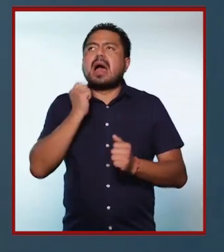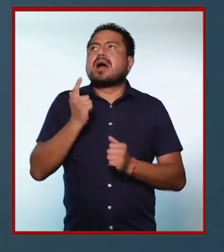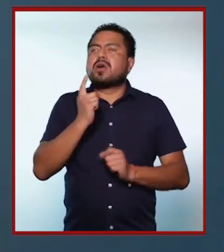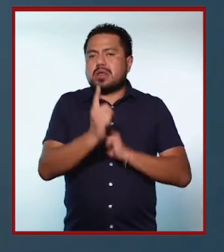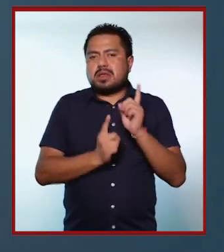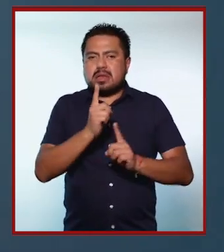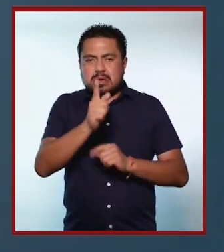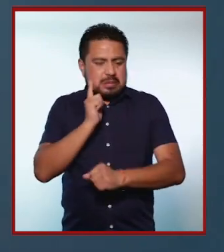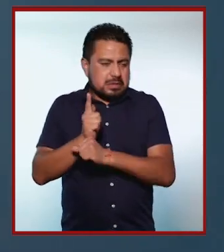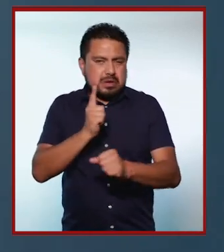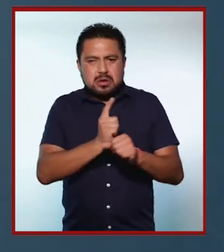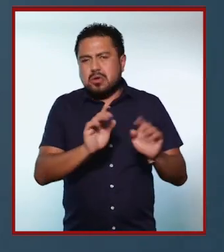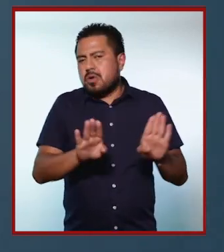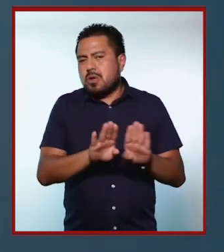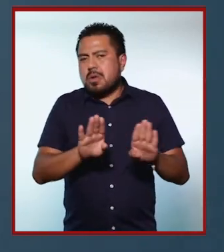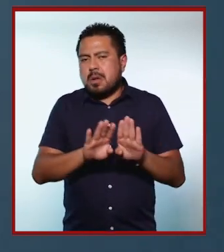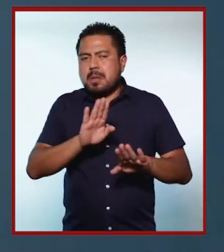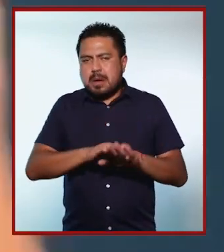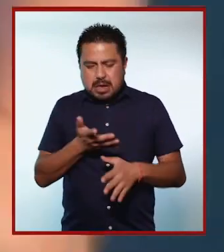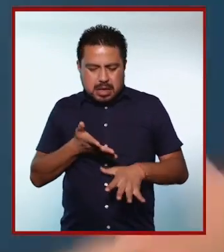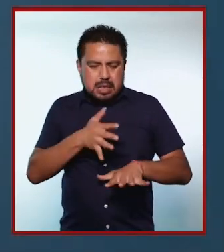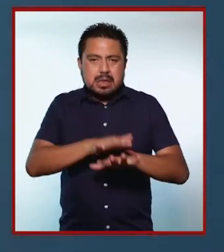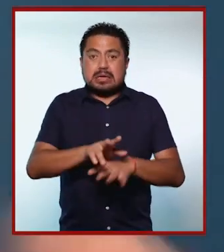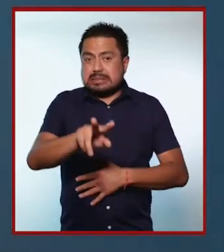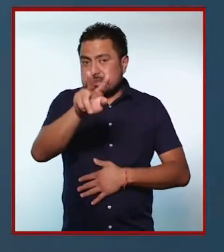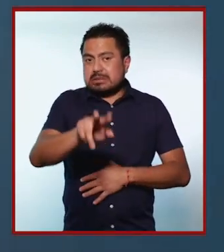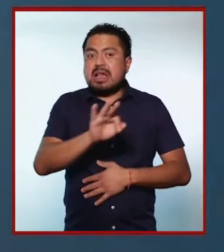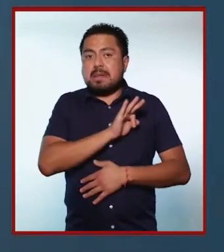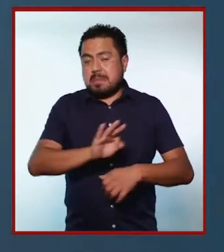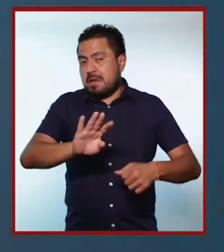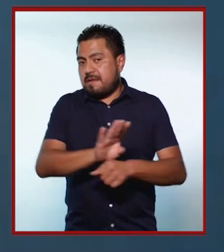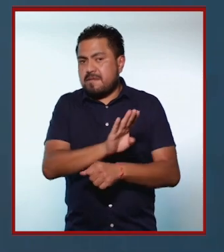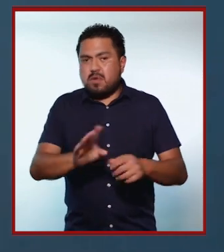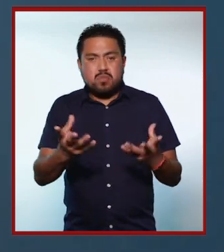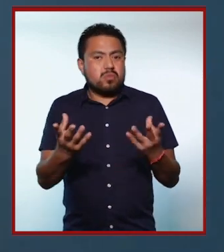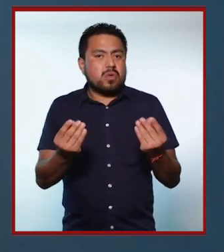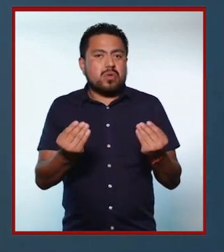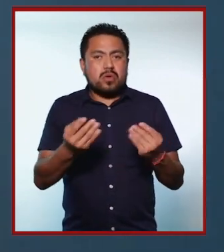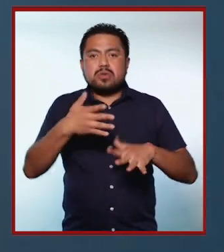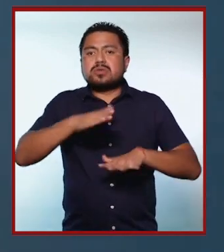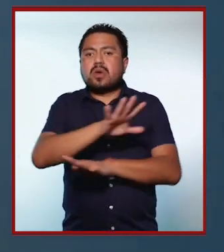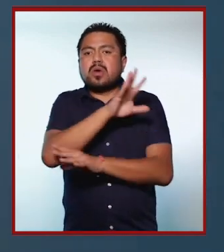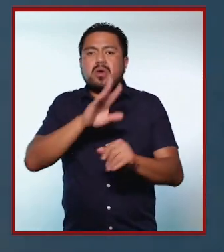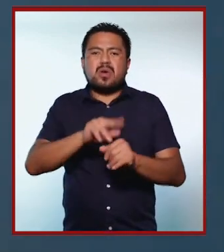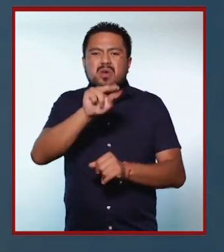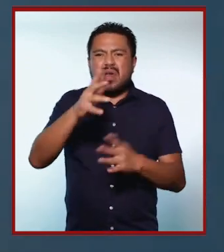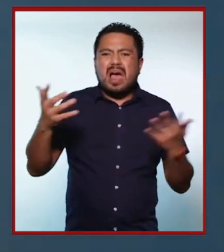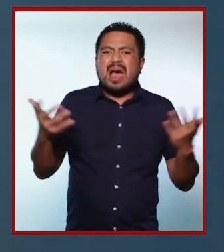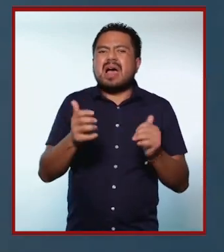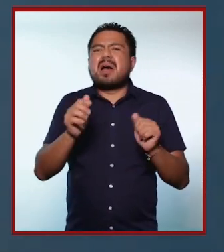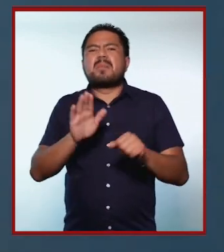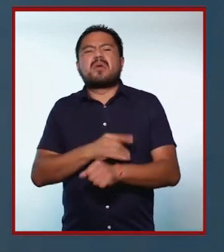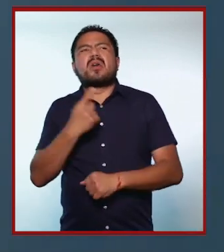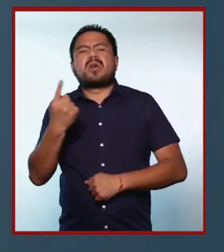practicar algún deporte que lo vean como de manera integral porque de verdad que les va a beneficiar bastante y sobre todo que no lo hagan porque